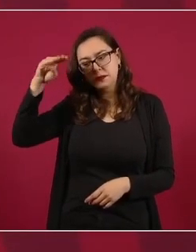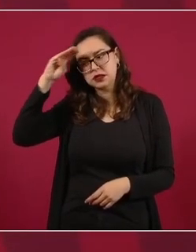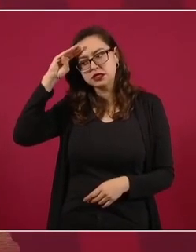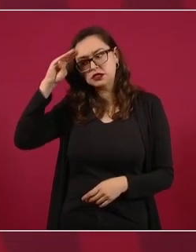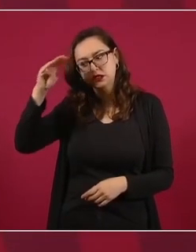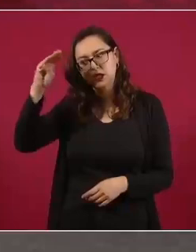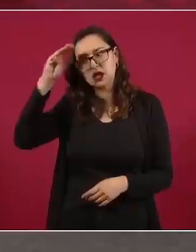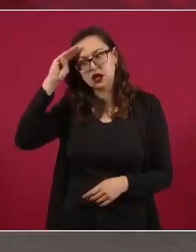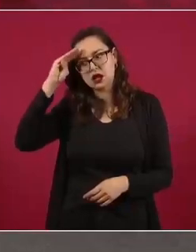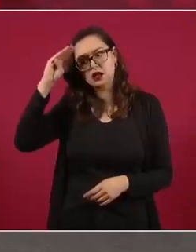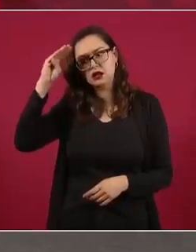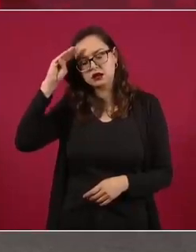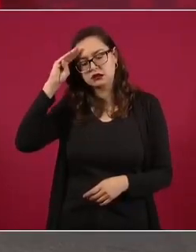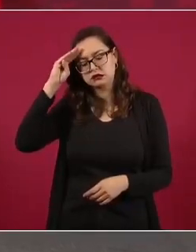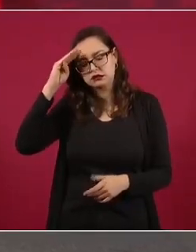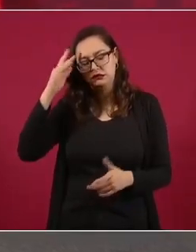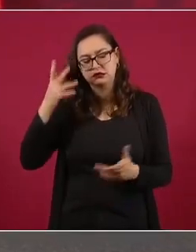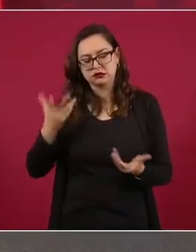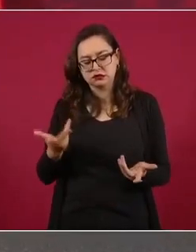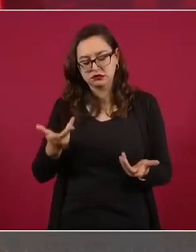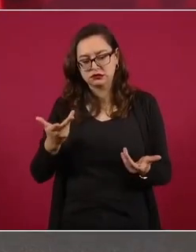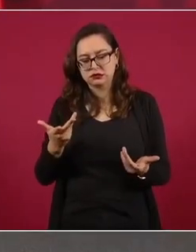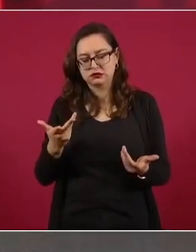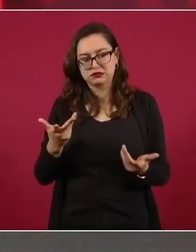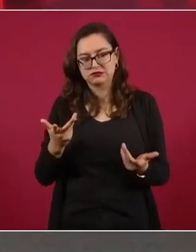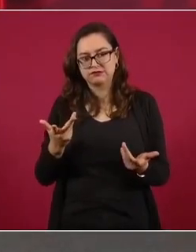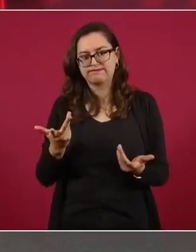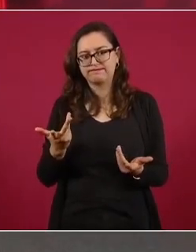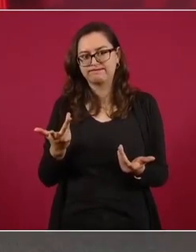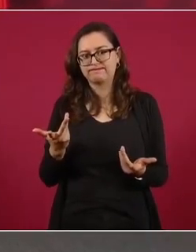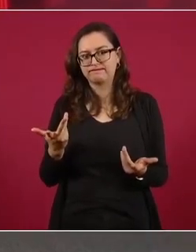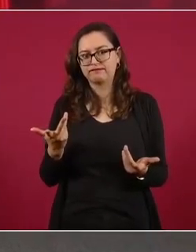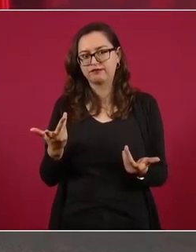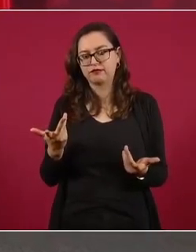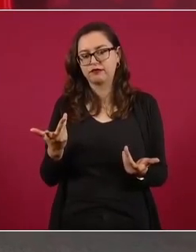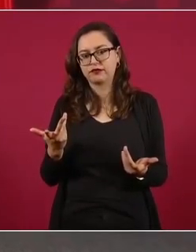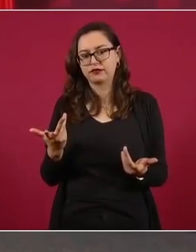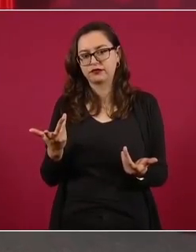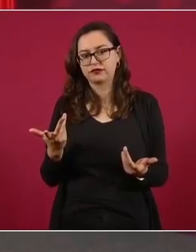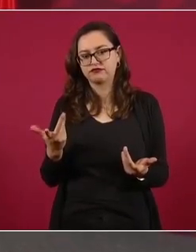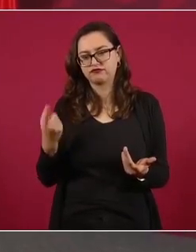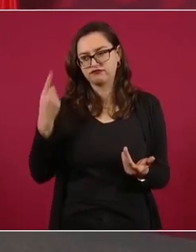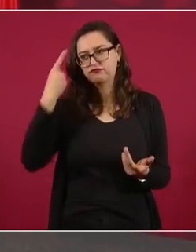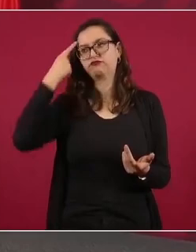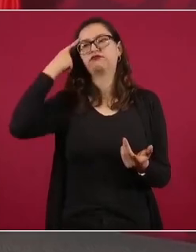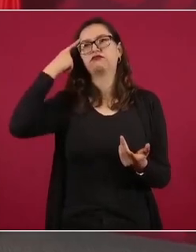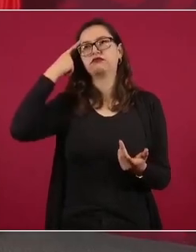Es actuar pensando